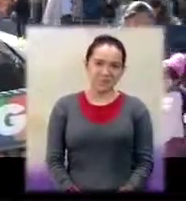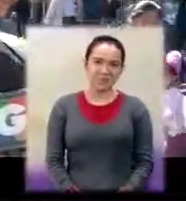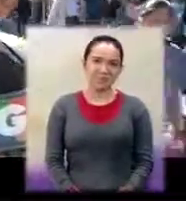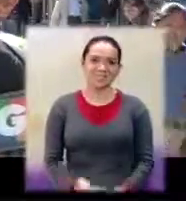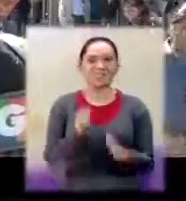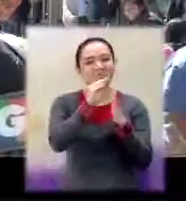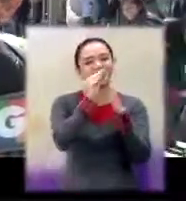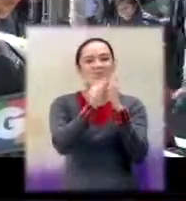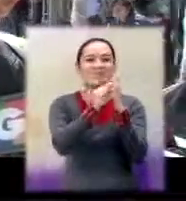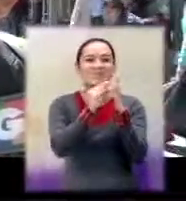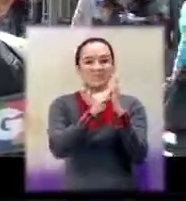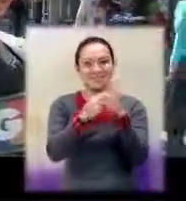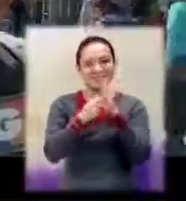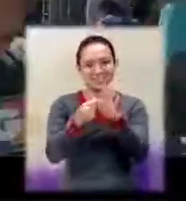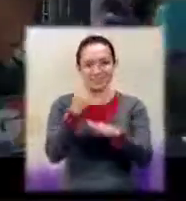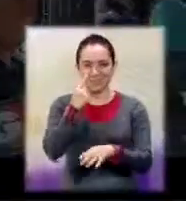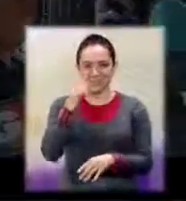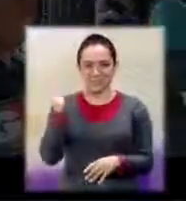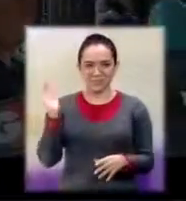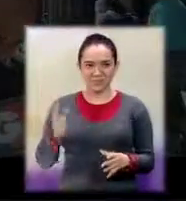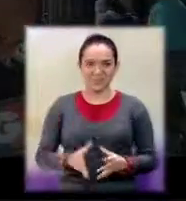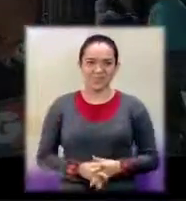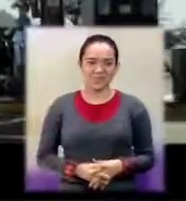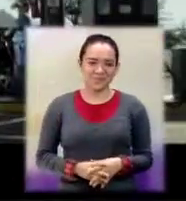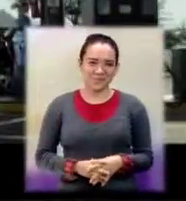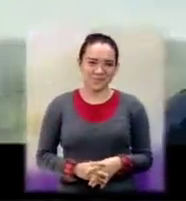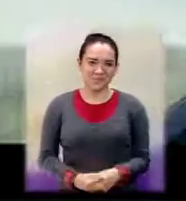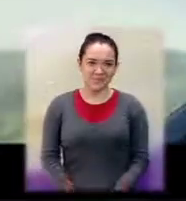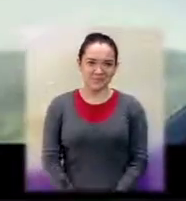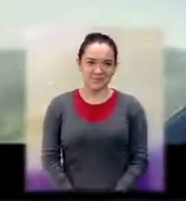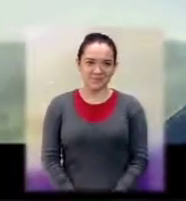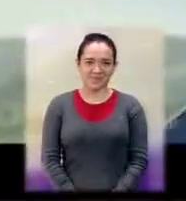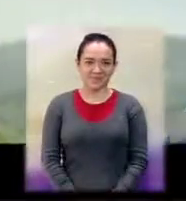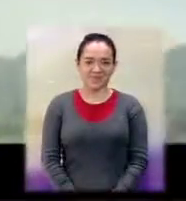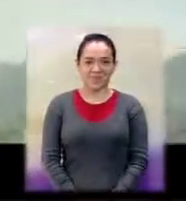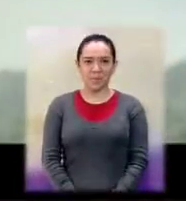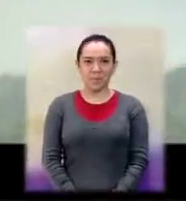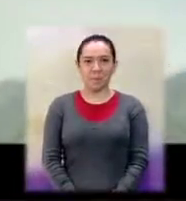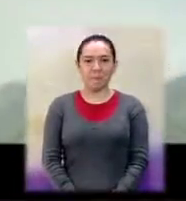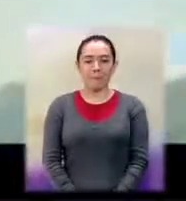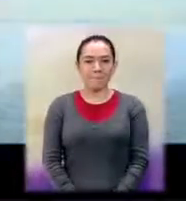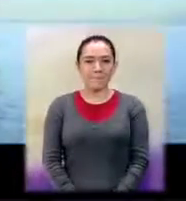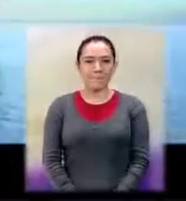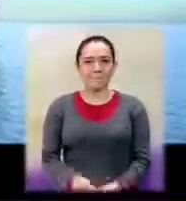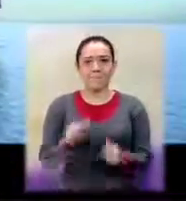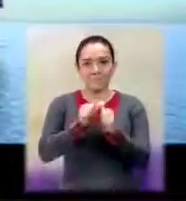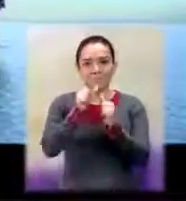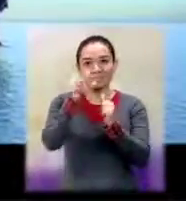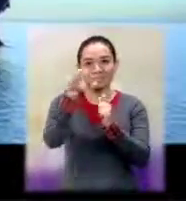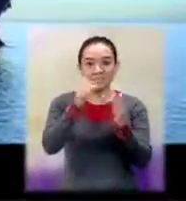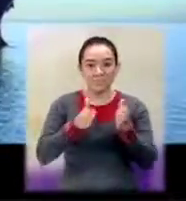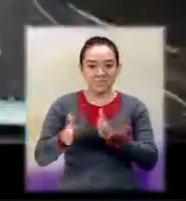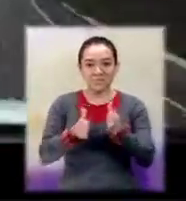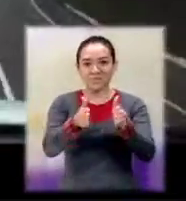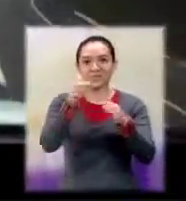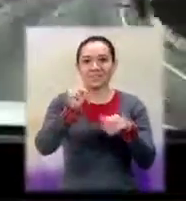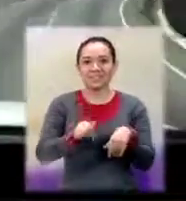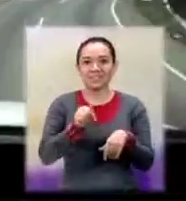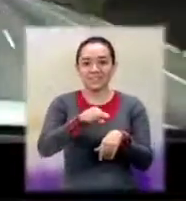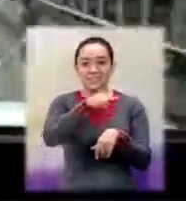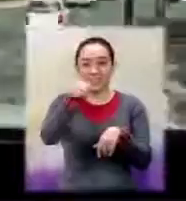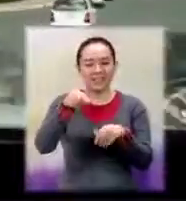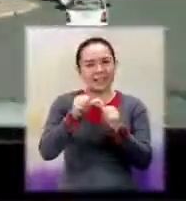gusta a mí que sean nobles y que quieran a la gente pobre. ¿Está muy lejos? Se voy muy lejos. Vamos muy lejos. No vamos a puertos,